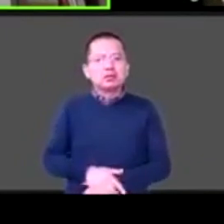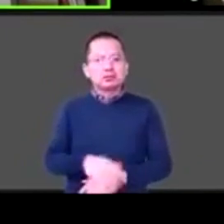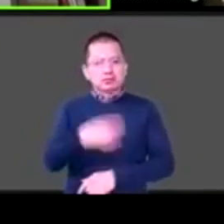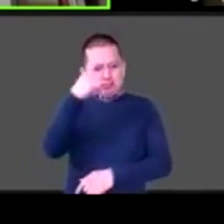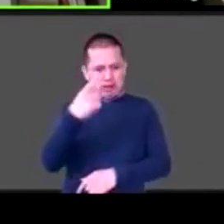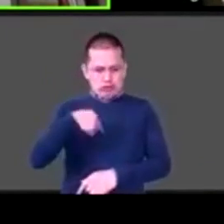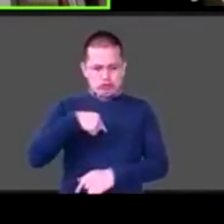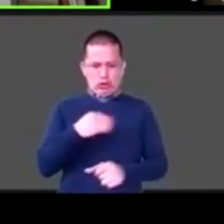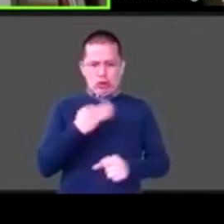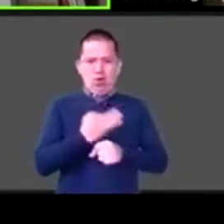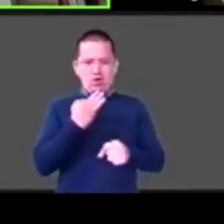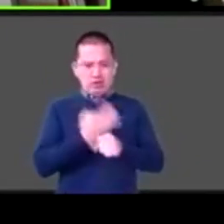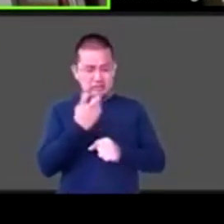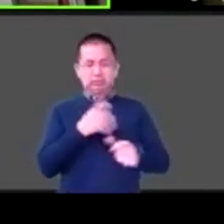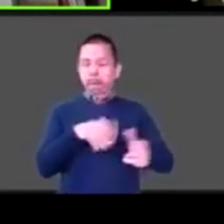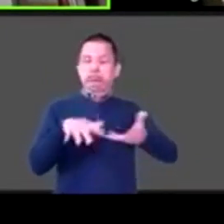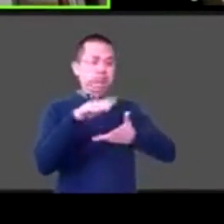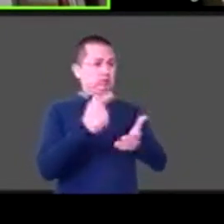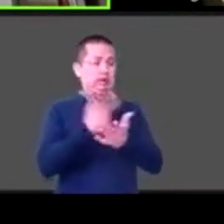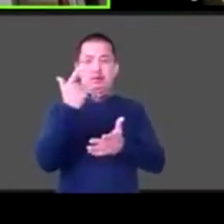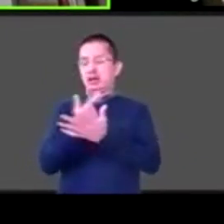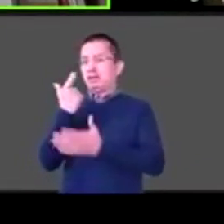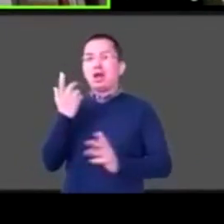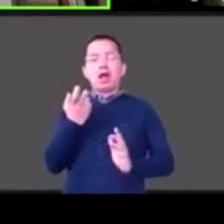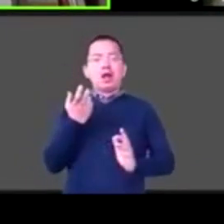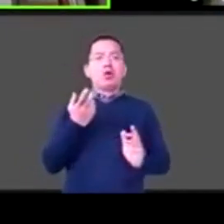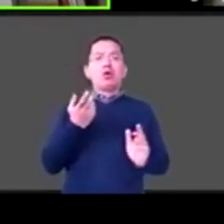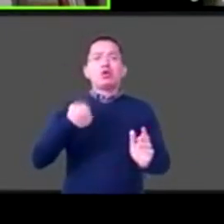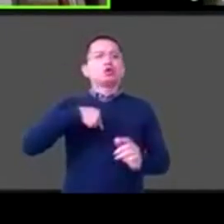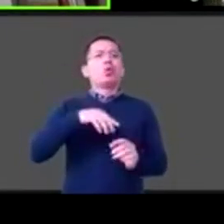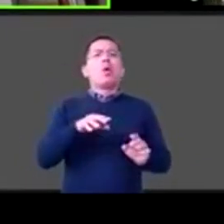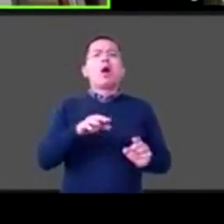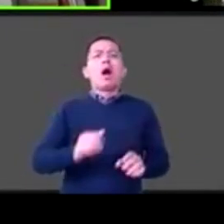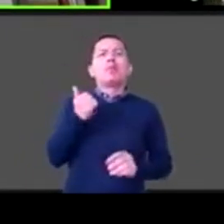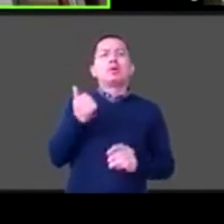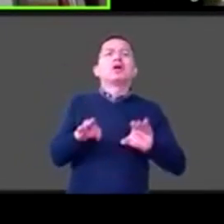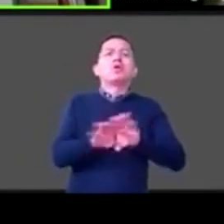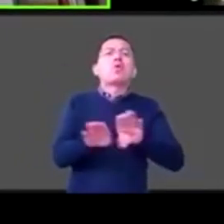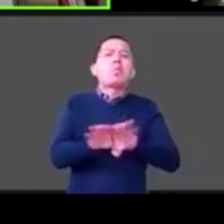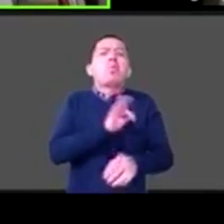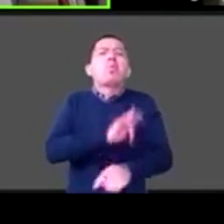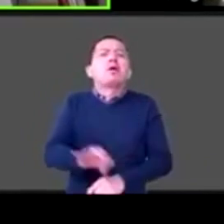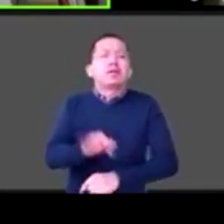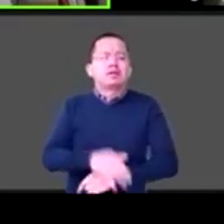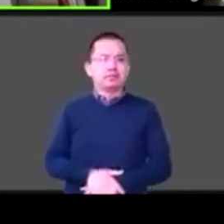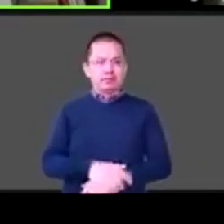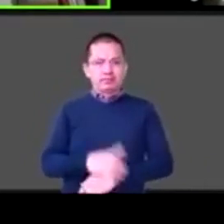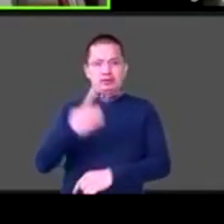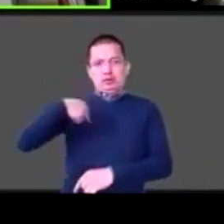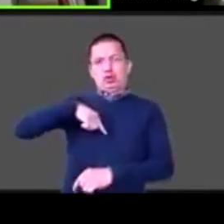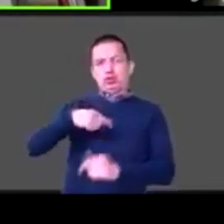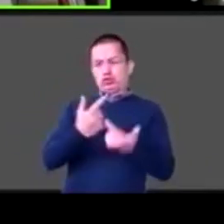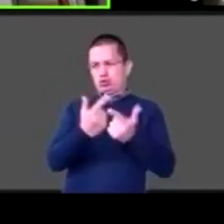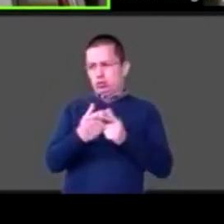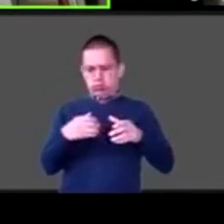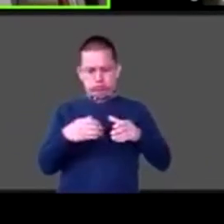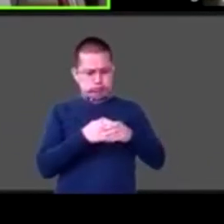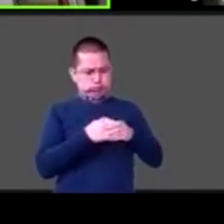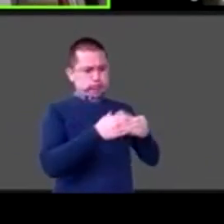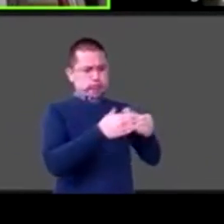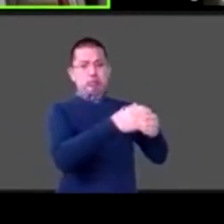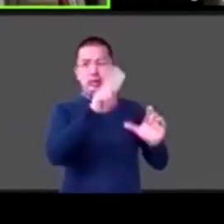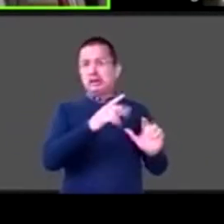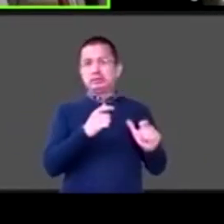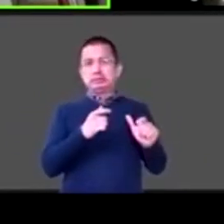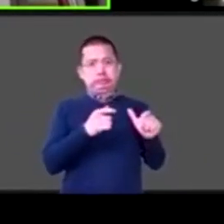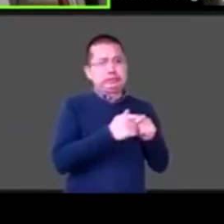Hemos sido una minoría absolutamente invisible con muy poca voz con muy poca presencia con